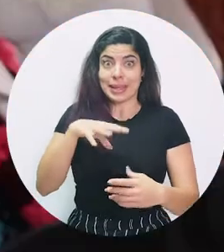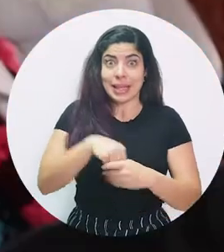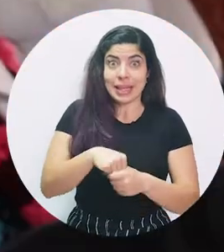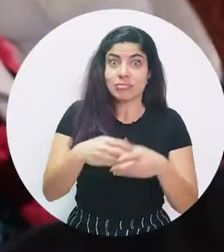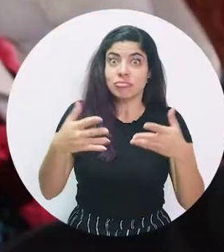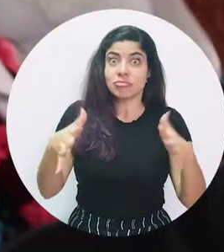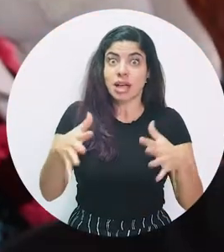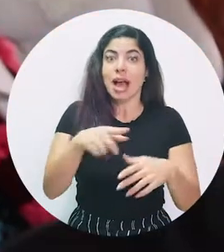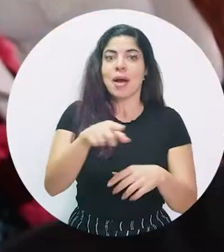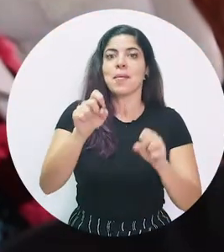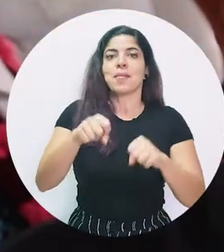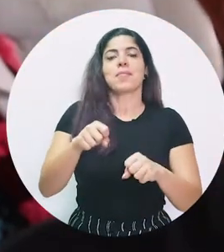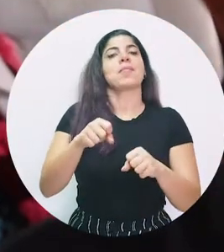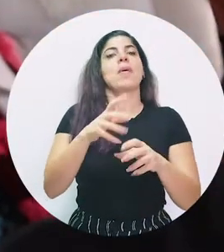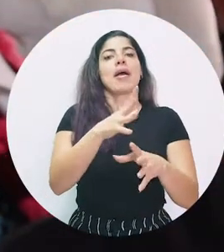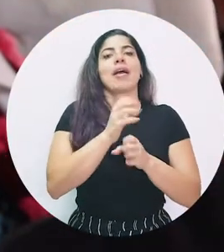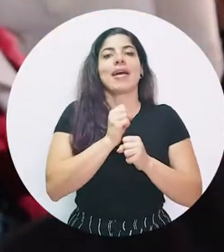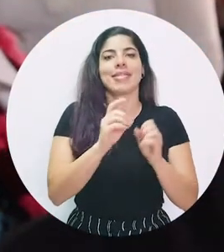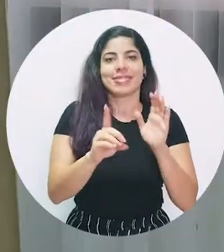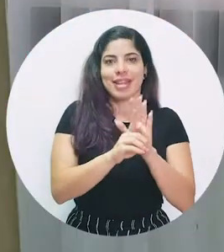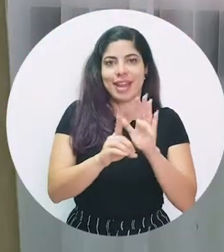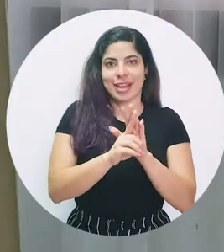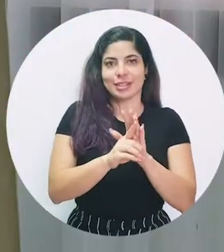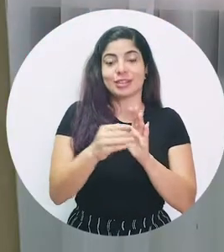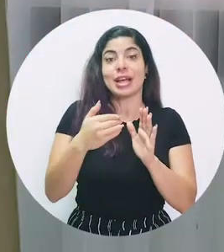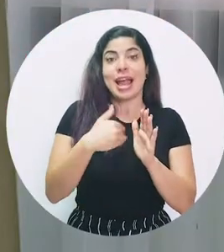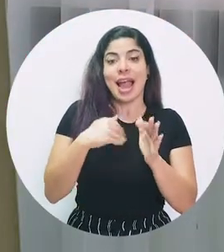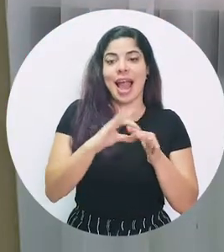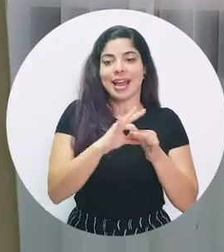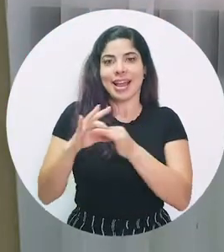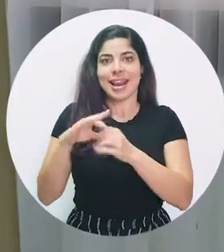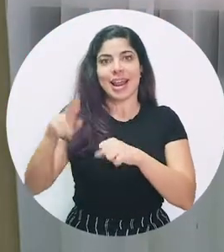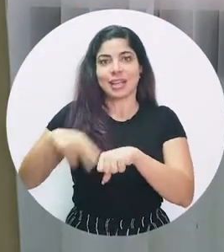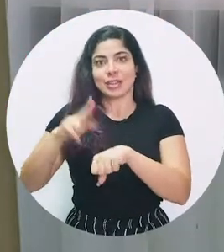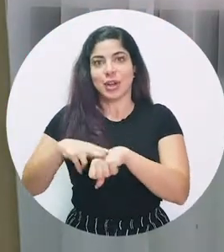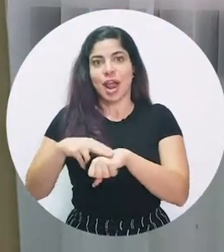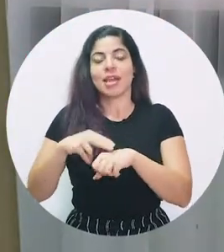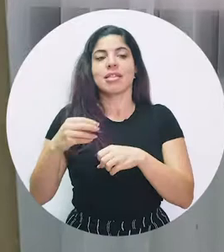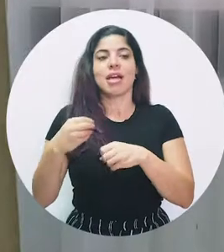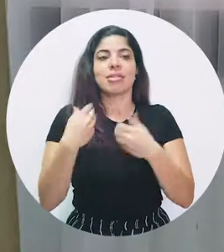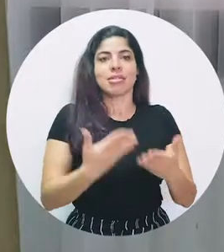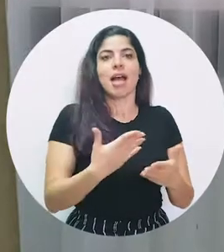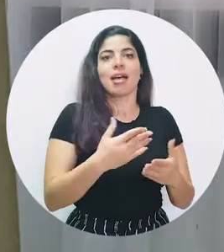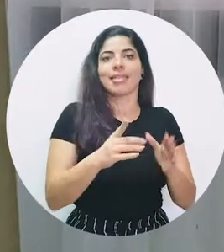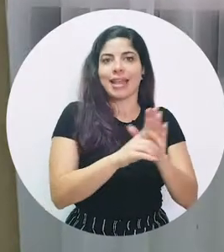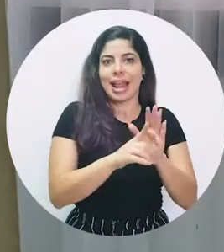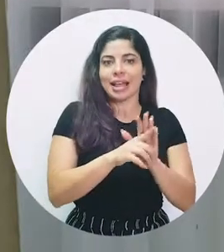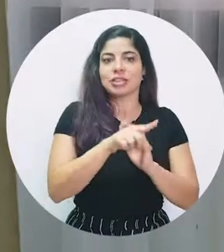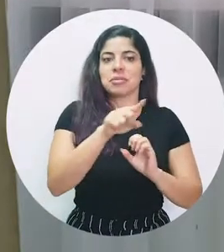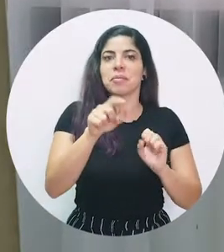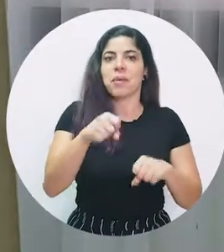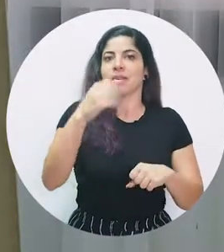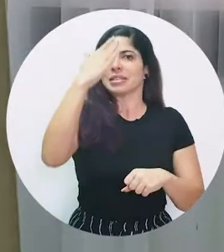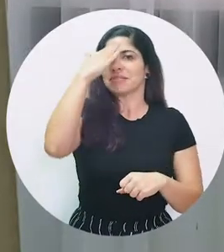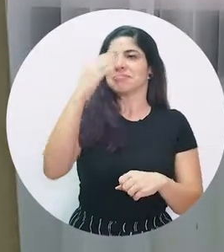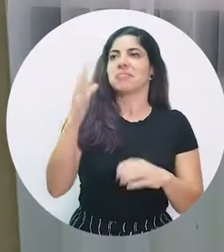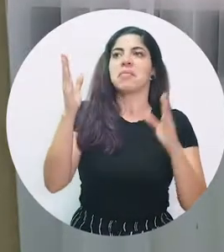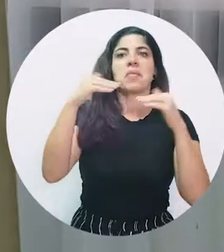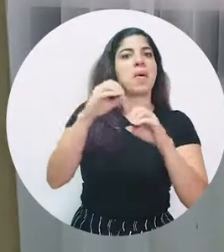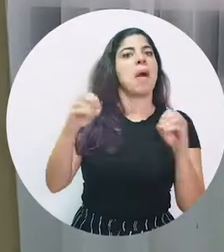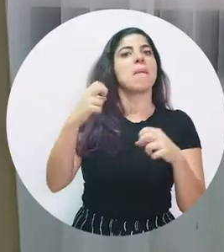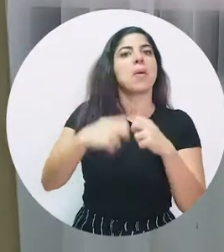acceder a los derechos asociados a la nacionalidad. Saber que no van a tener ningún problema cuando tengan que